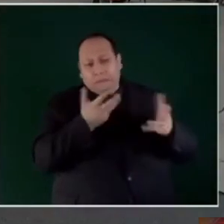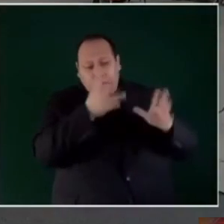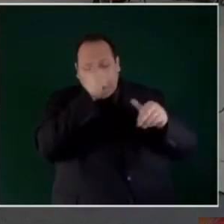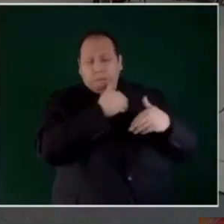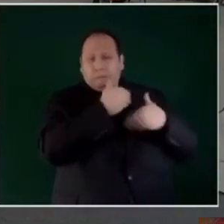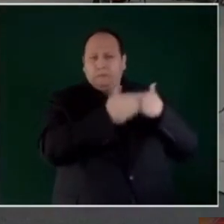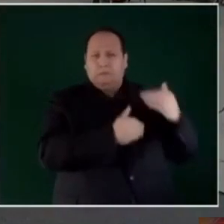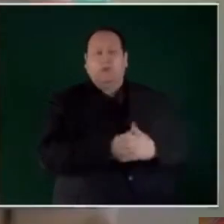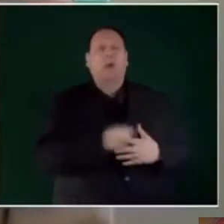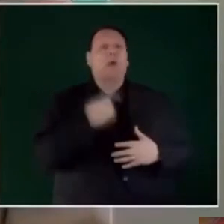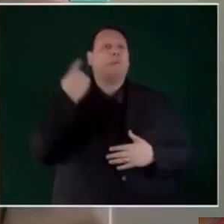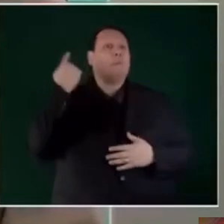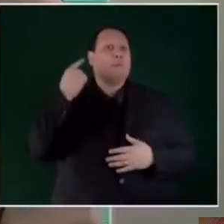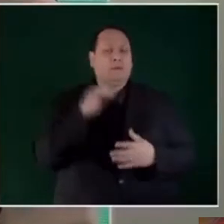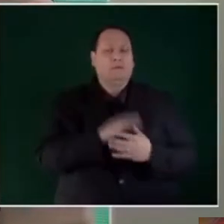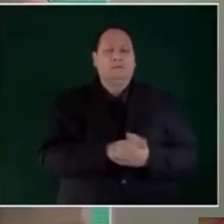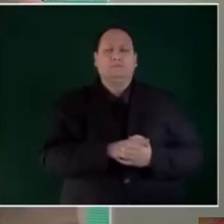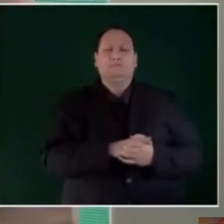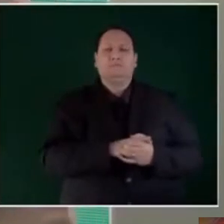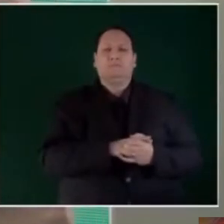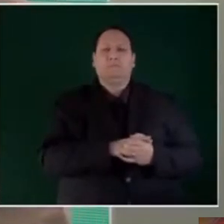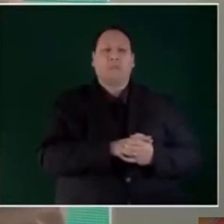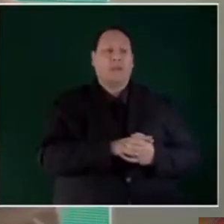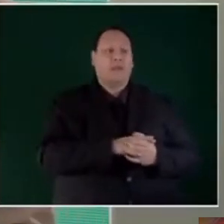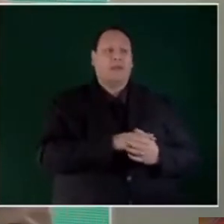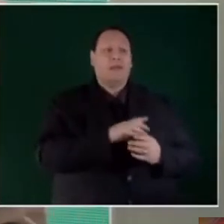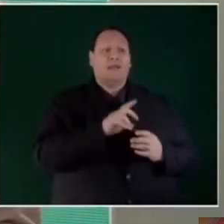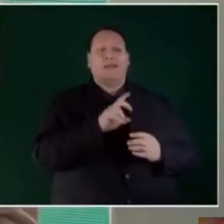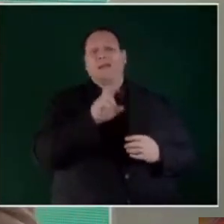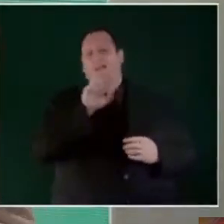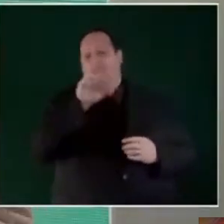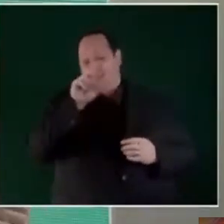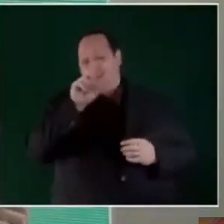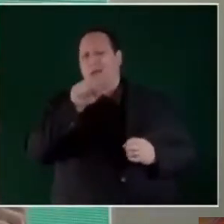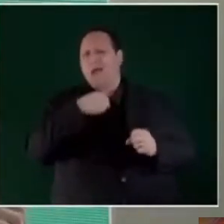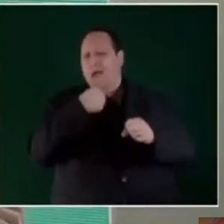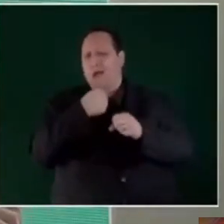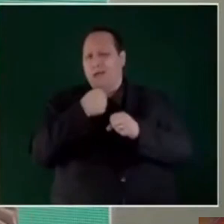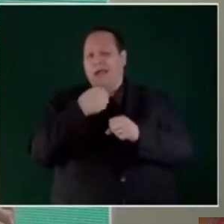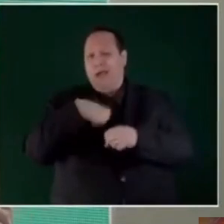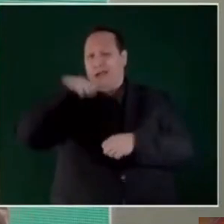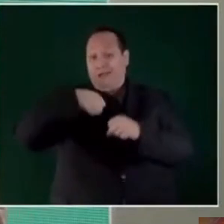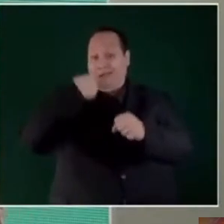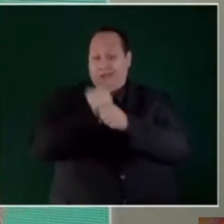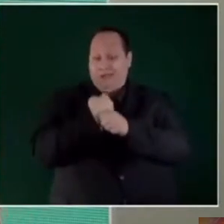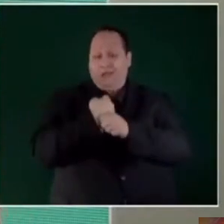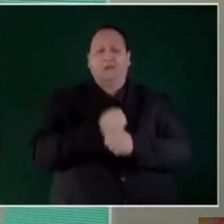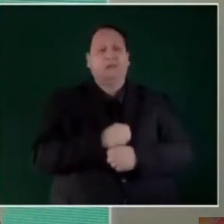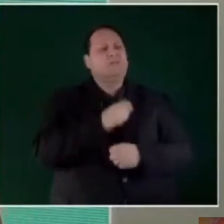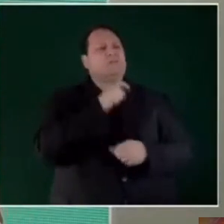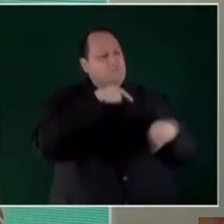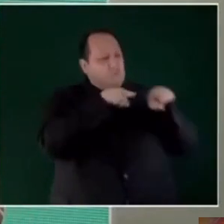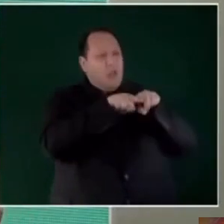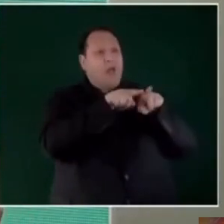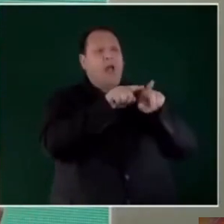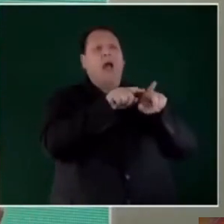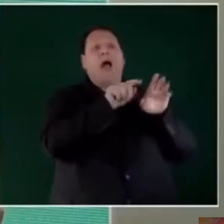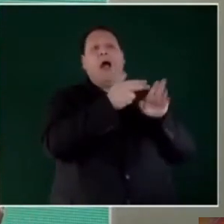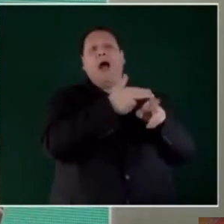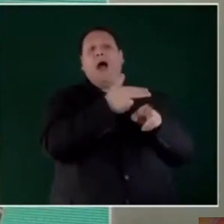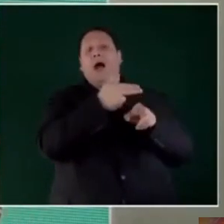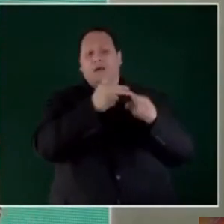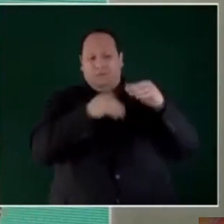para que sea de 30 también hasta 64,